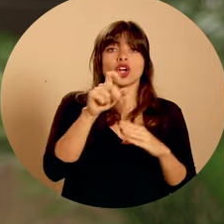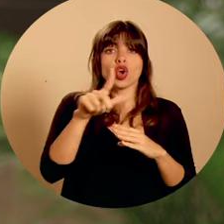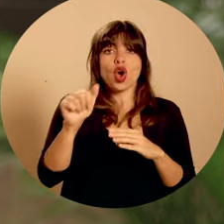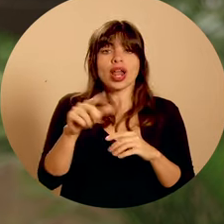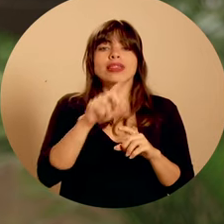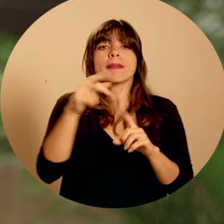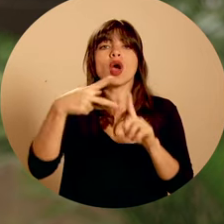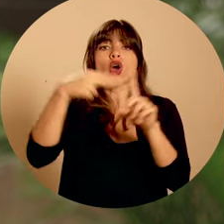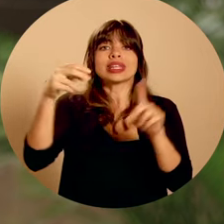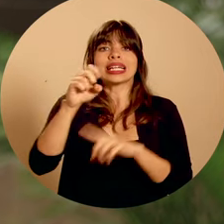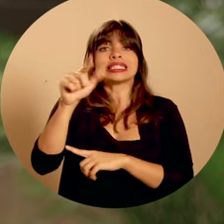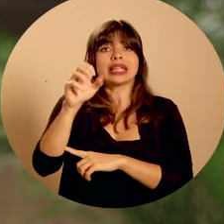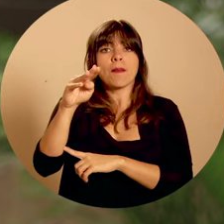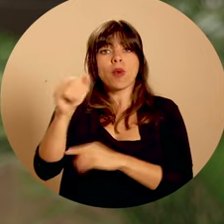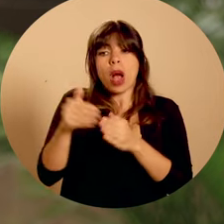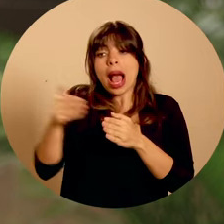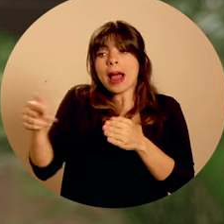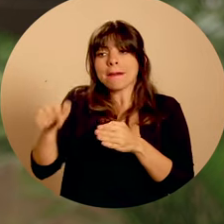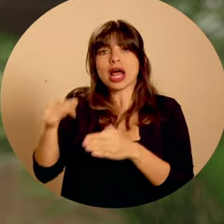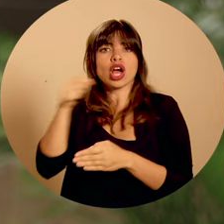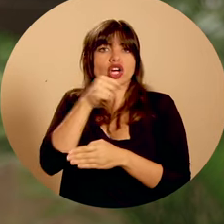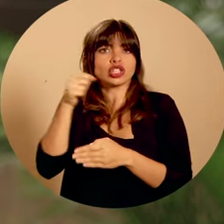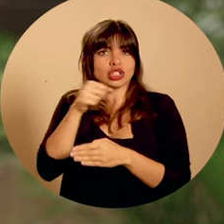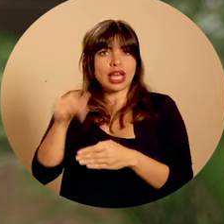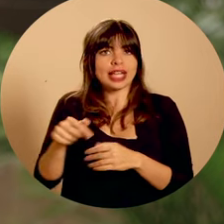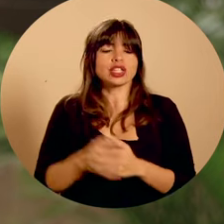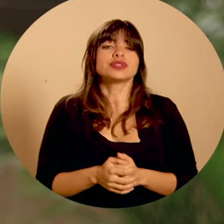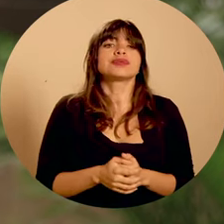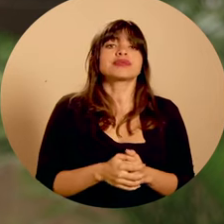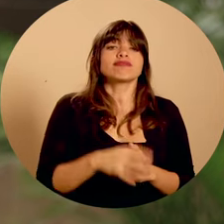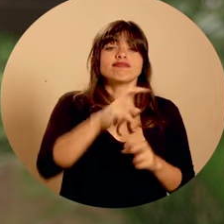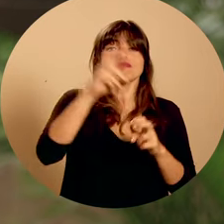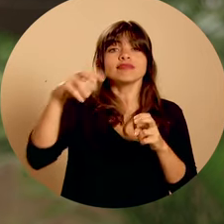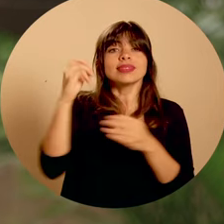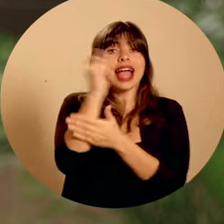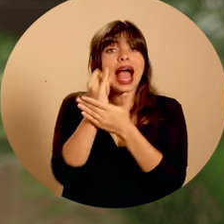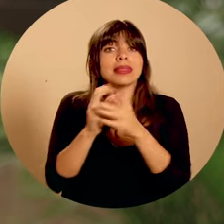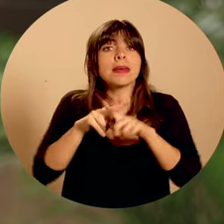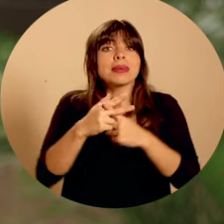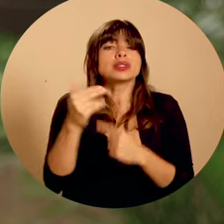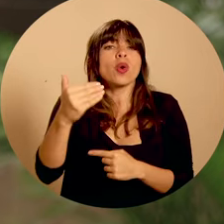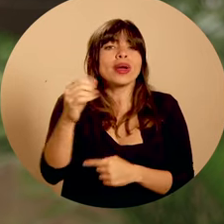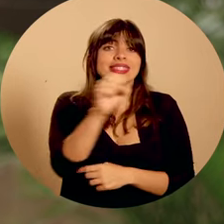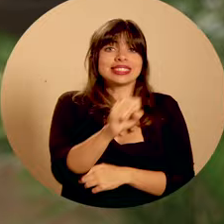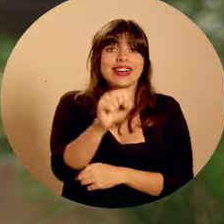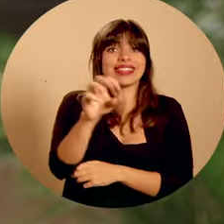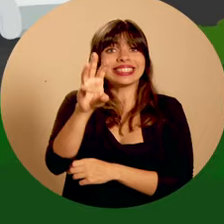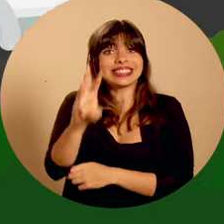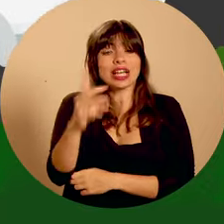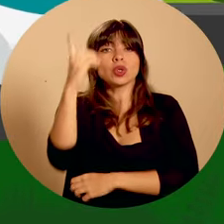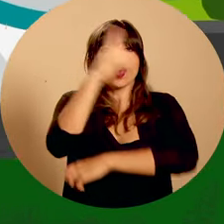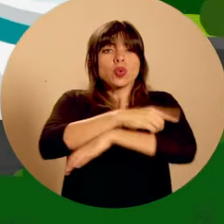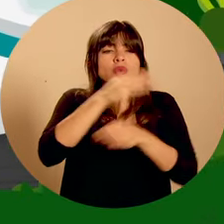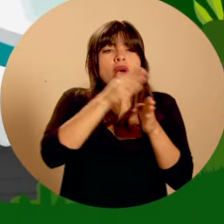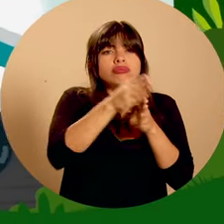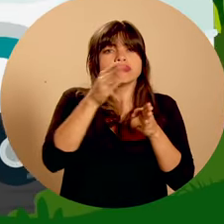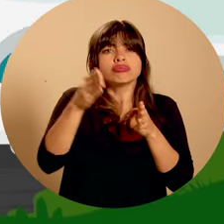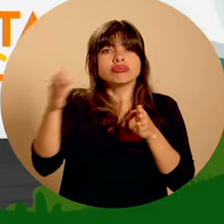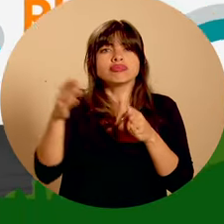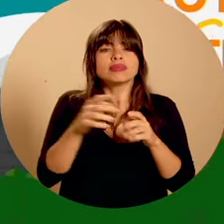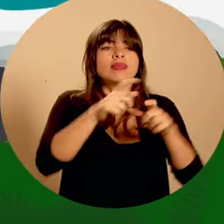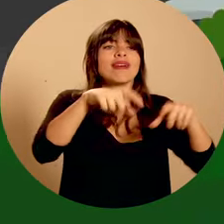Roland y al costado del Hotel Samoa con la tarima de conciertos. Con la Ruta de las Artes, que inicia el sábado 6, un día a la vez,